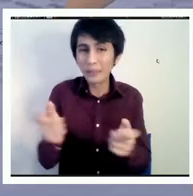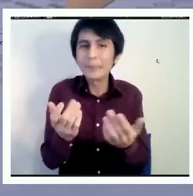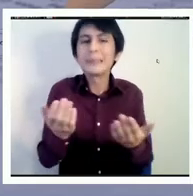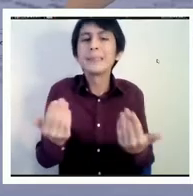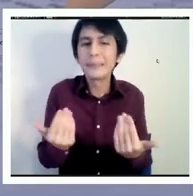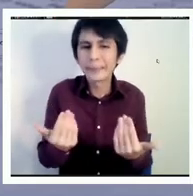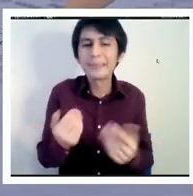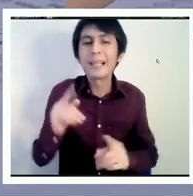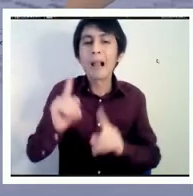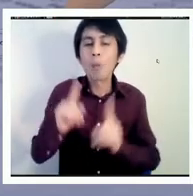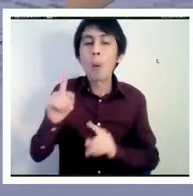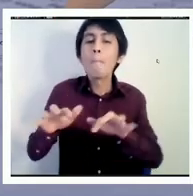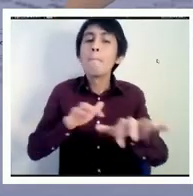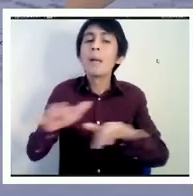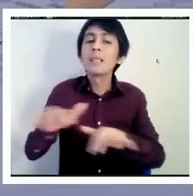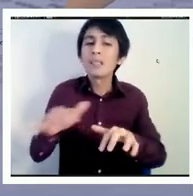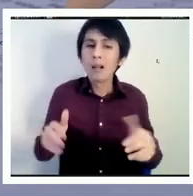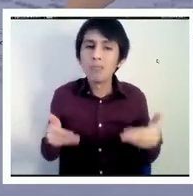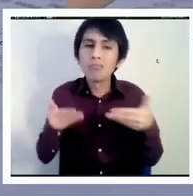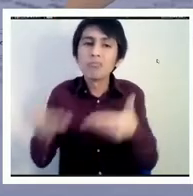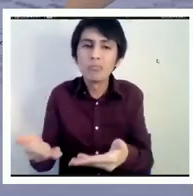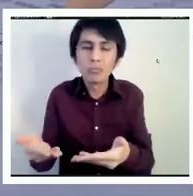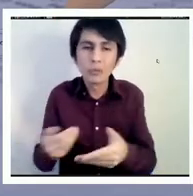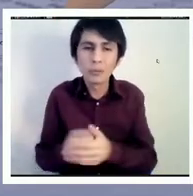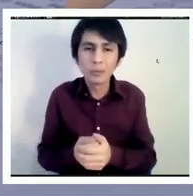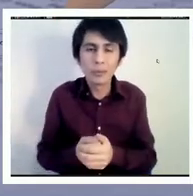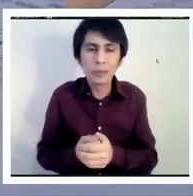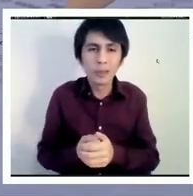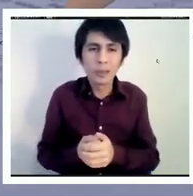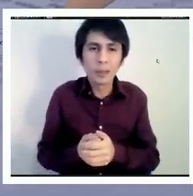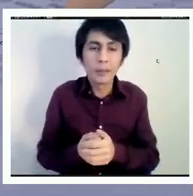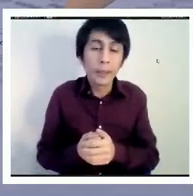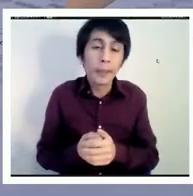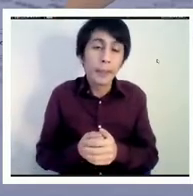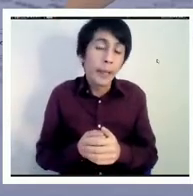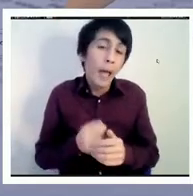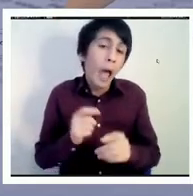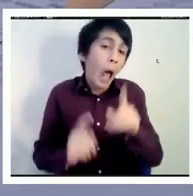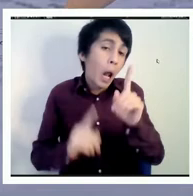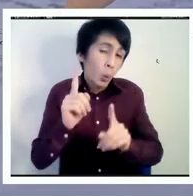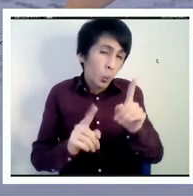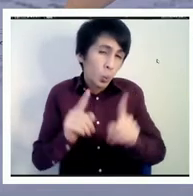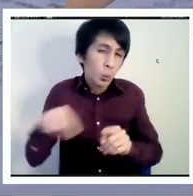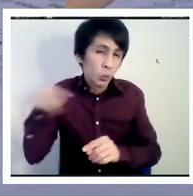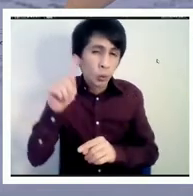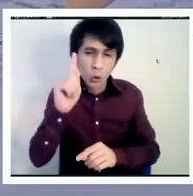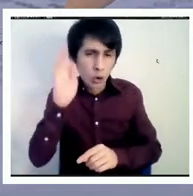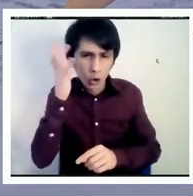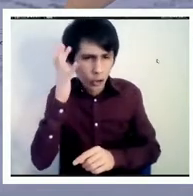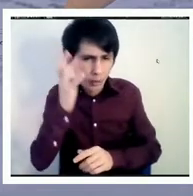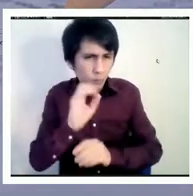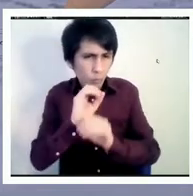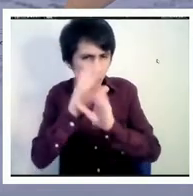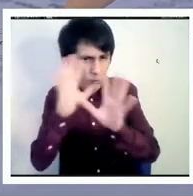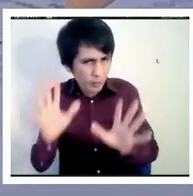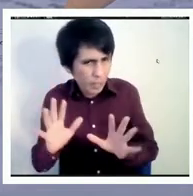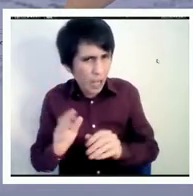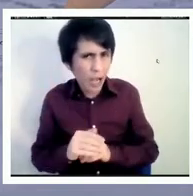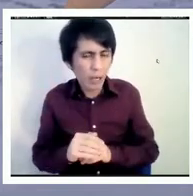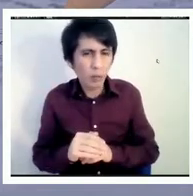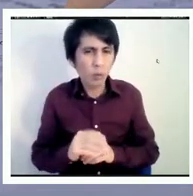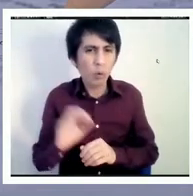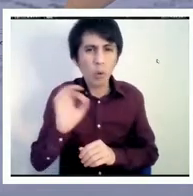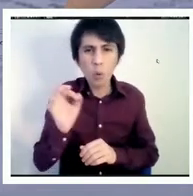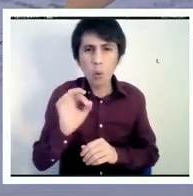materiales que realmente no entendieron muy bien o que utilizaron los